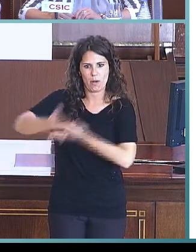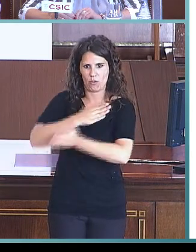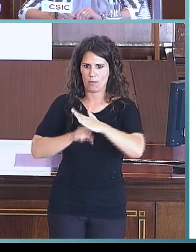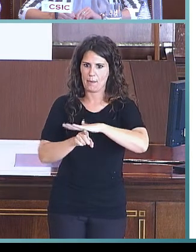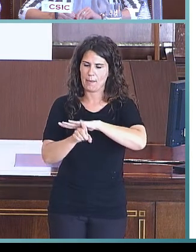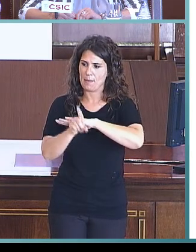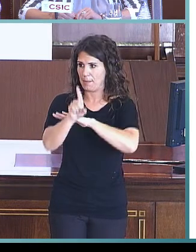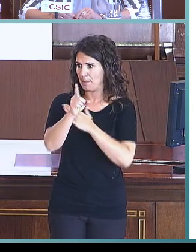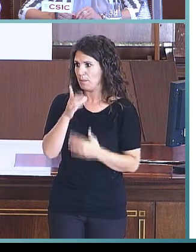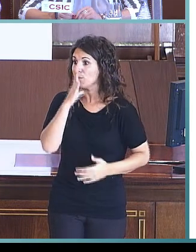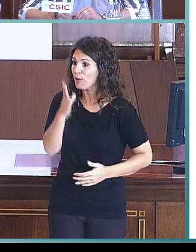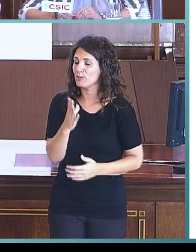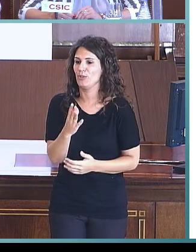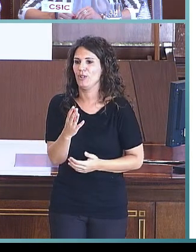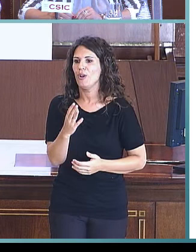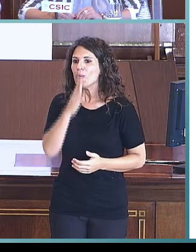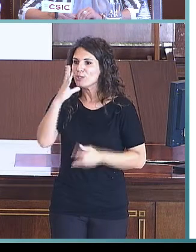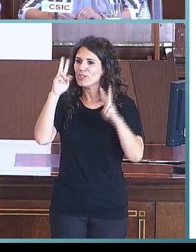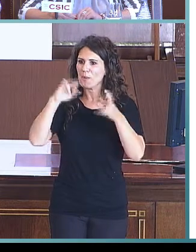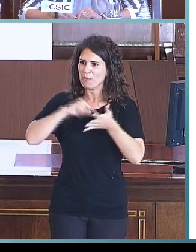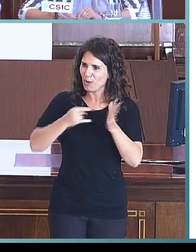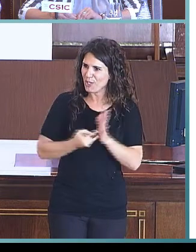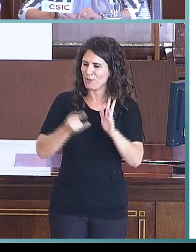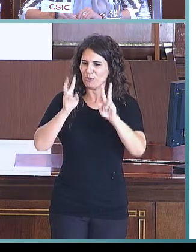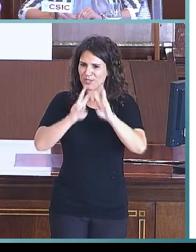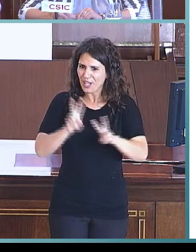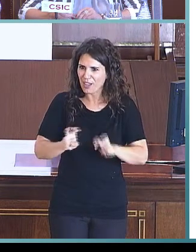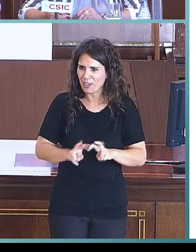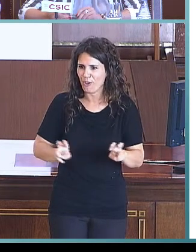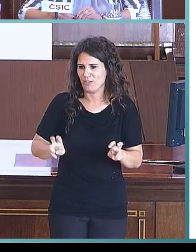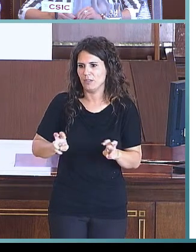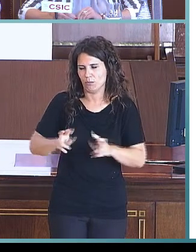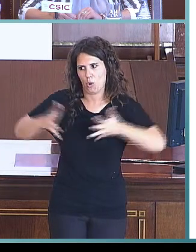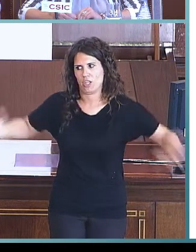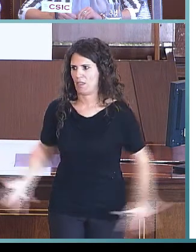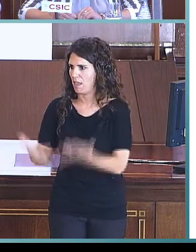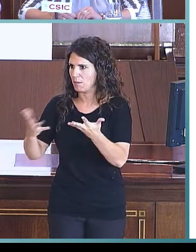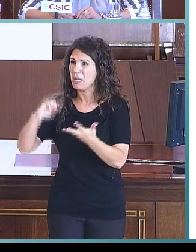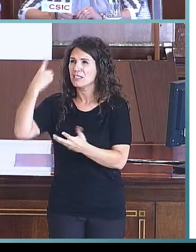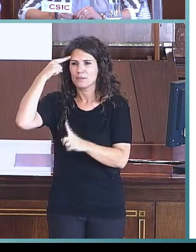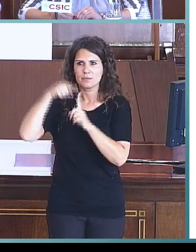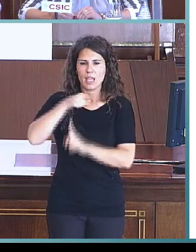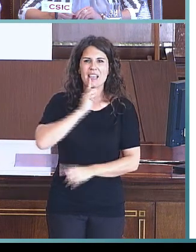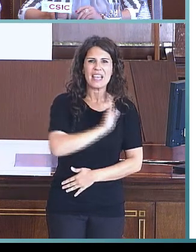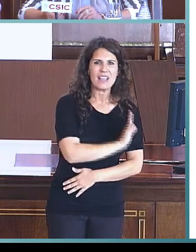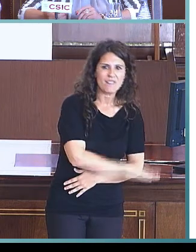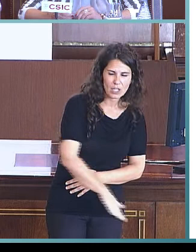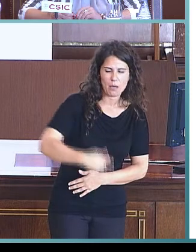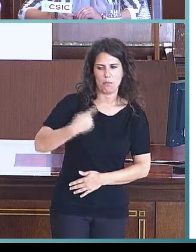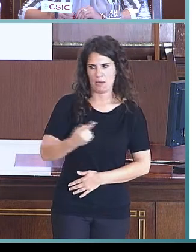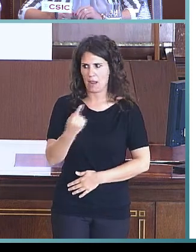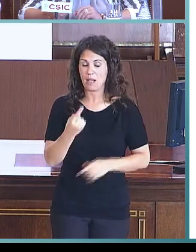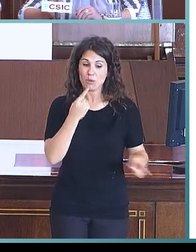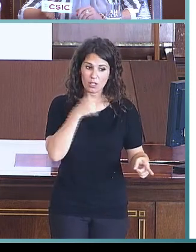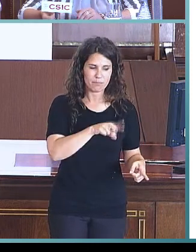Por eso hemos implantado el tema de los proyectos de investigación, sobre todo en infantil y primaria, en la que, bueno, pues hace falta